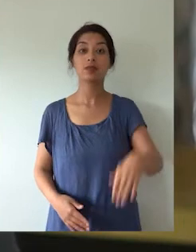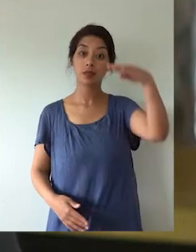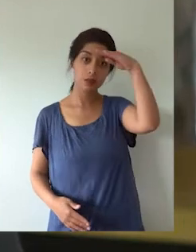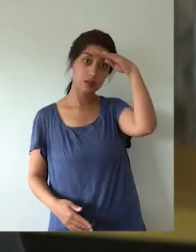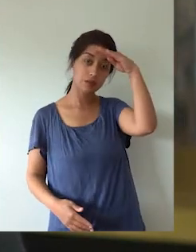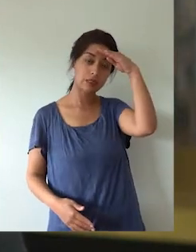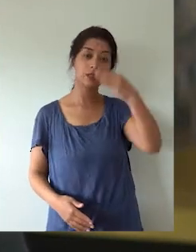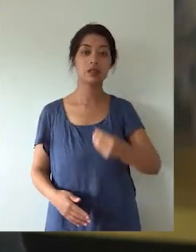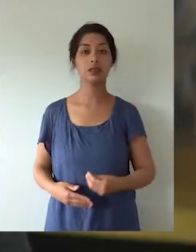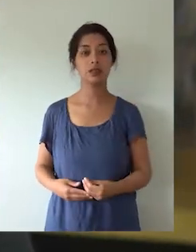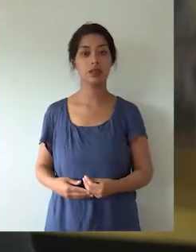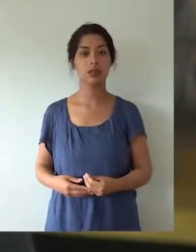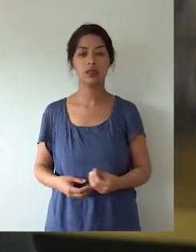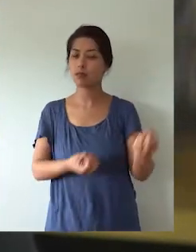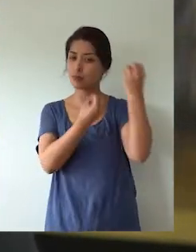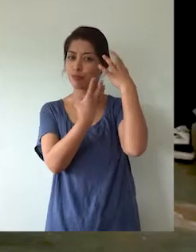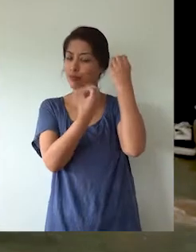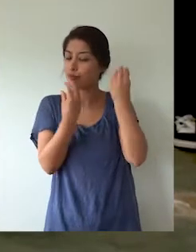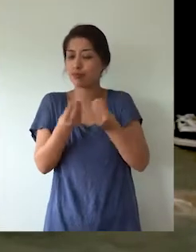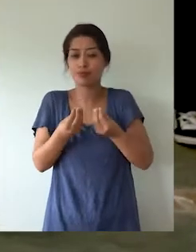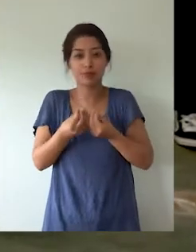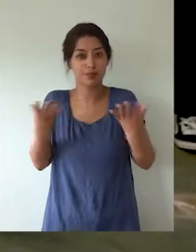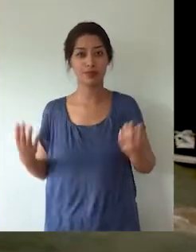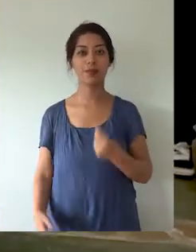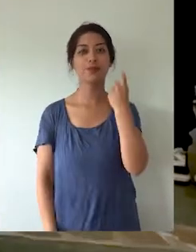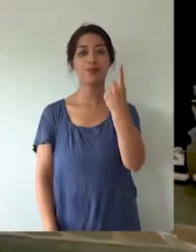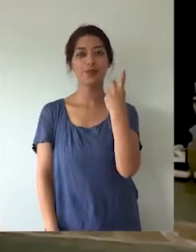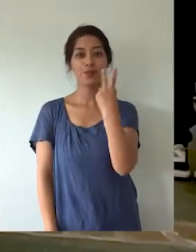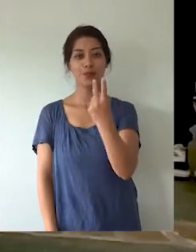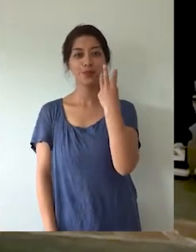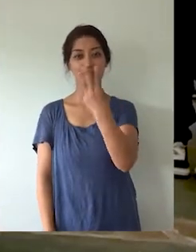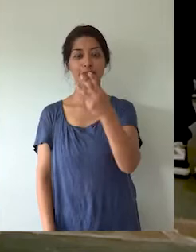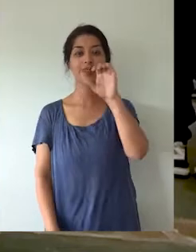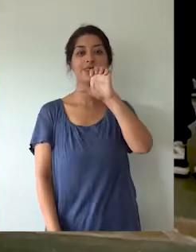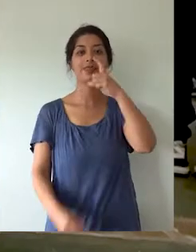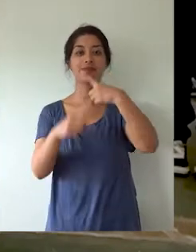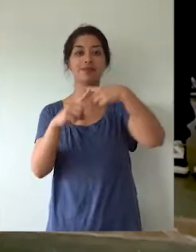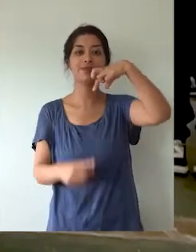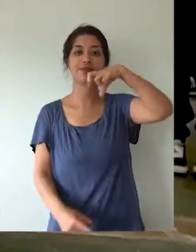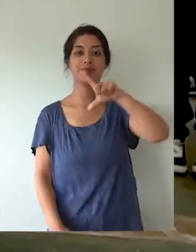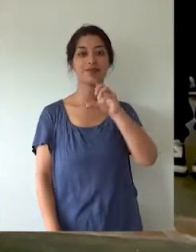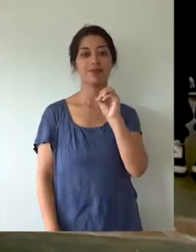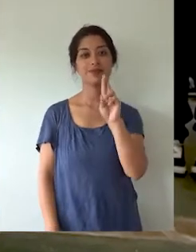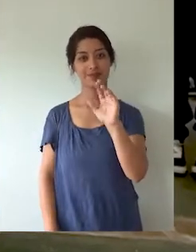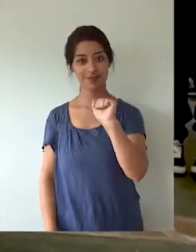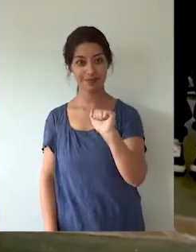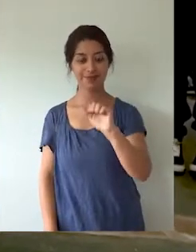de mucho aprendizaje. ¡A la una, a la dos, a la tres! ¡Explora! ¡Gracias!